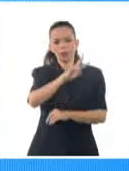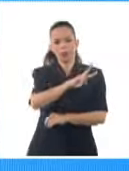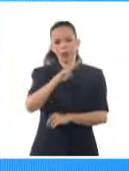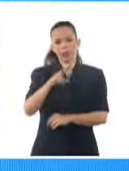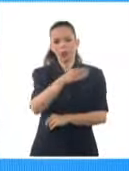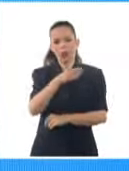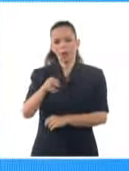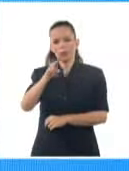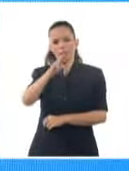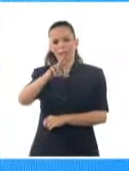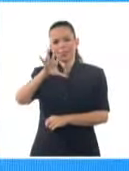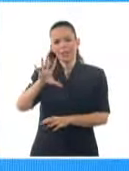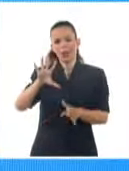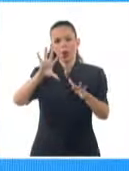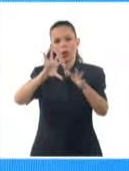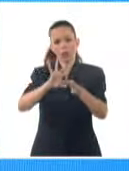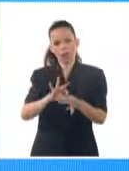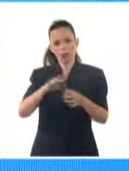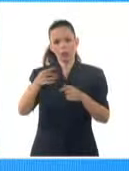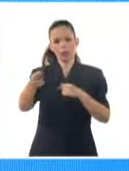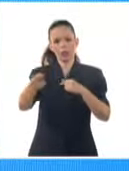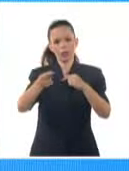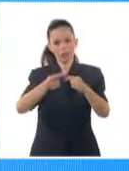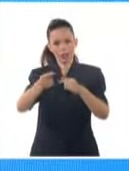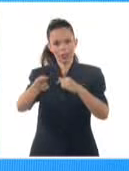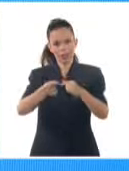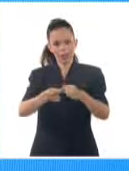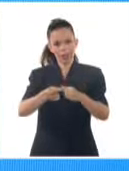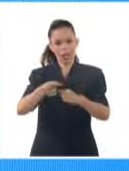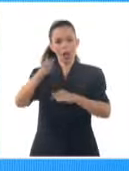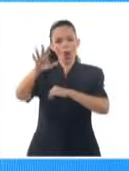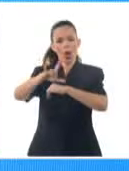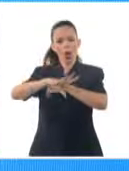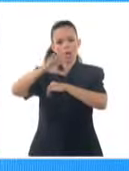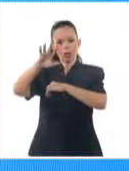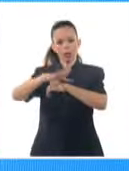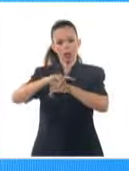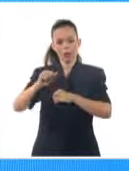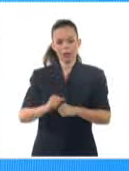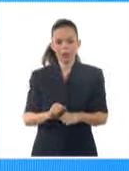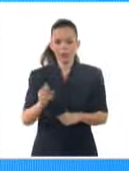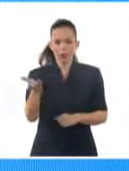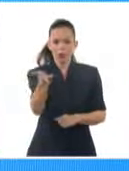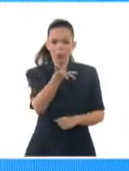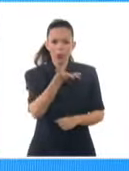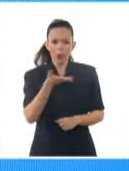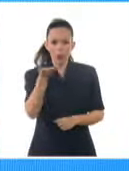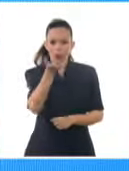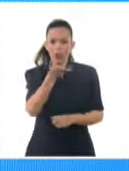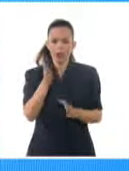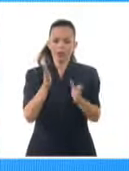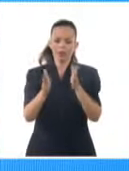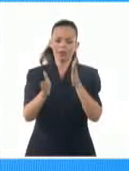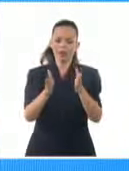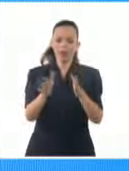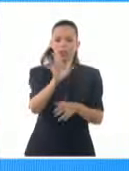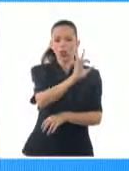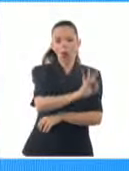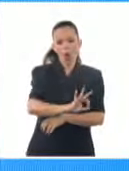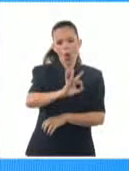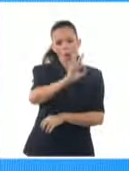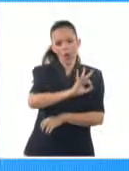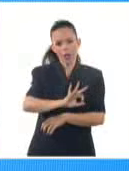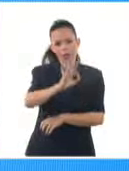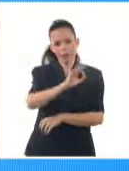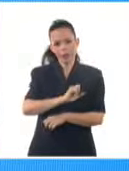Celsius superiores hacia zonas costeras. Los vientos variables débiles en centro y en oriente, porque en la región occidental continúan soplando del sur,